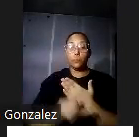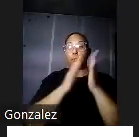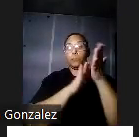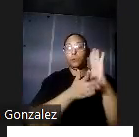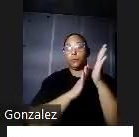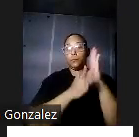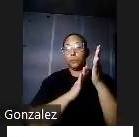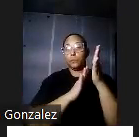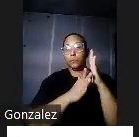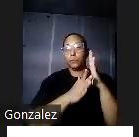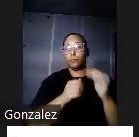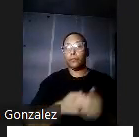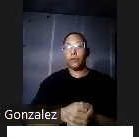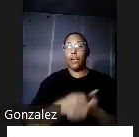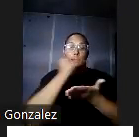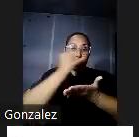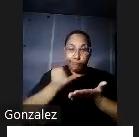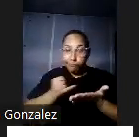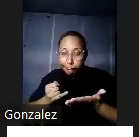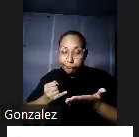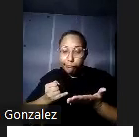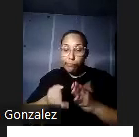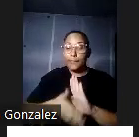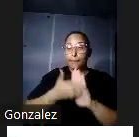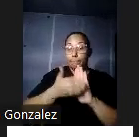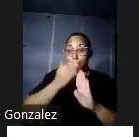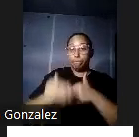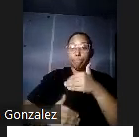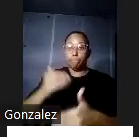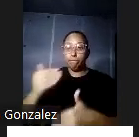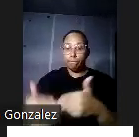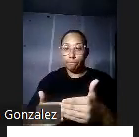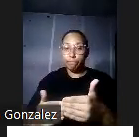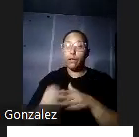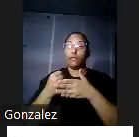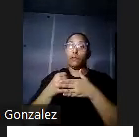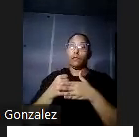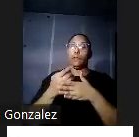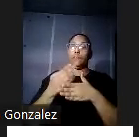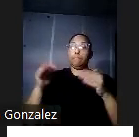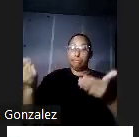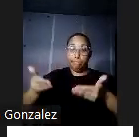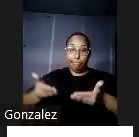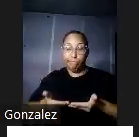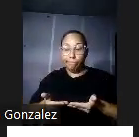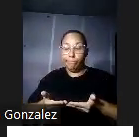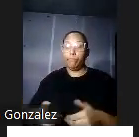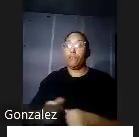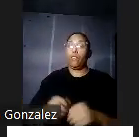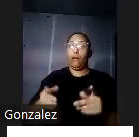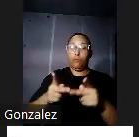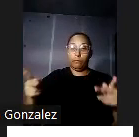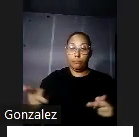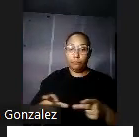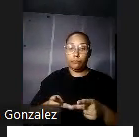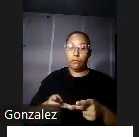el trazado y diseño del condado introdujo elementos urbanos como el círculo y los bulevares diagonales que